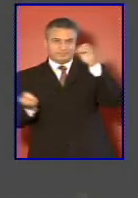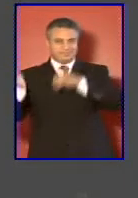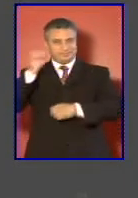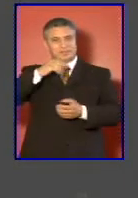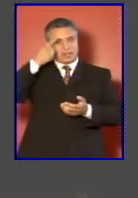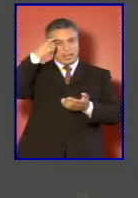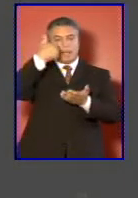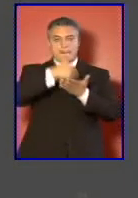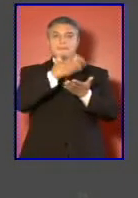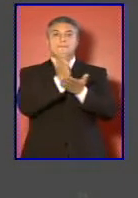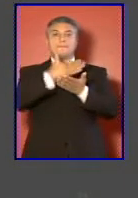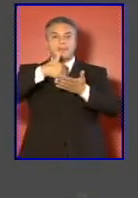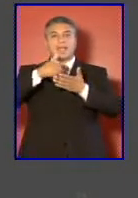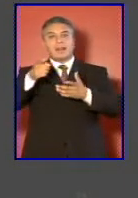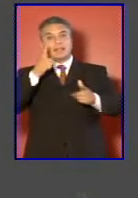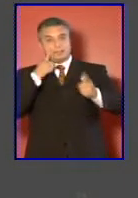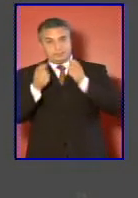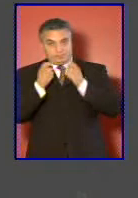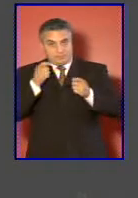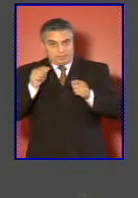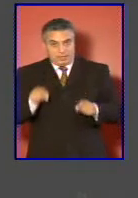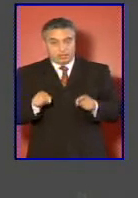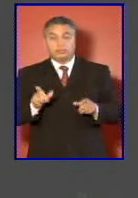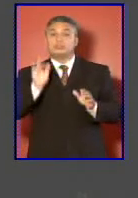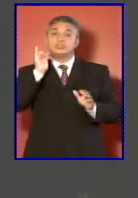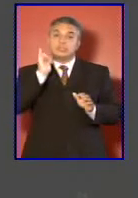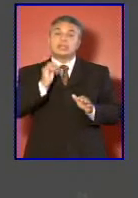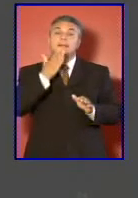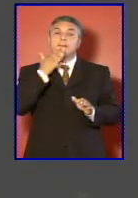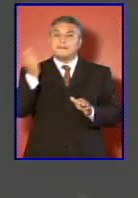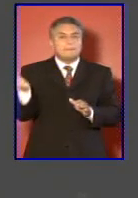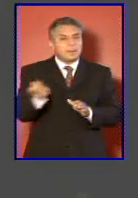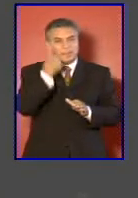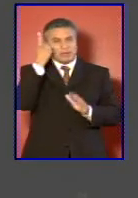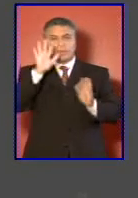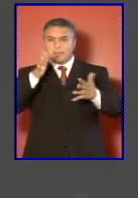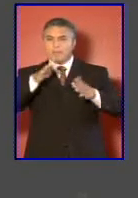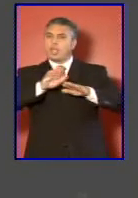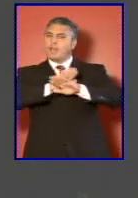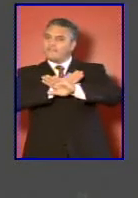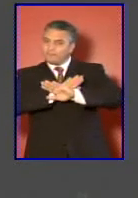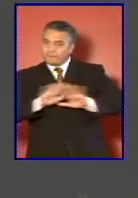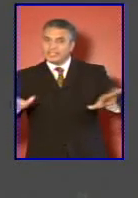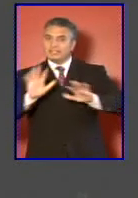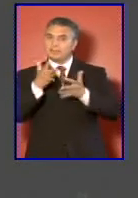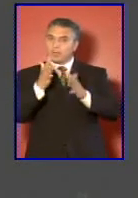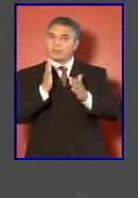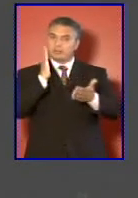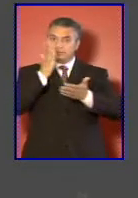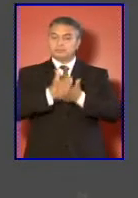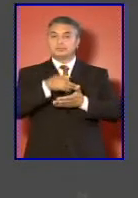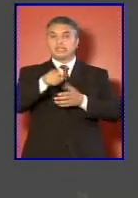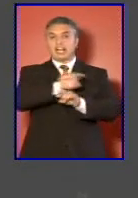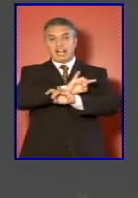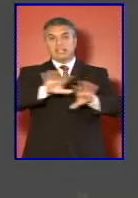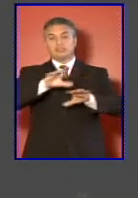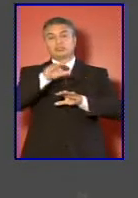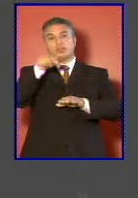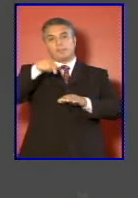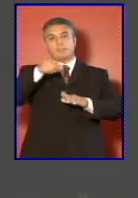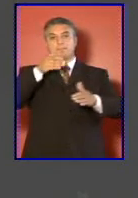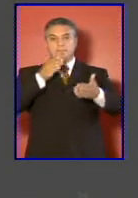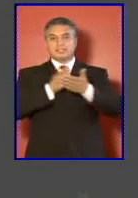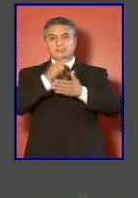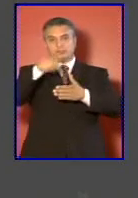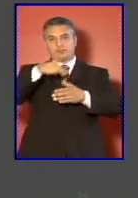de riesgo cuyos primeros van a estar listos a principios de este año y básicamente se han focalizado